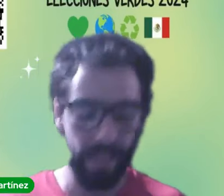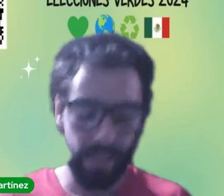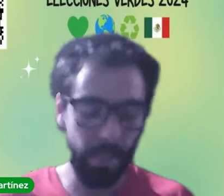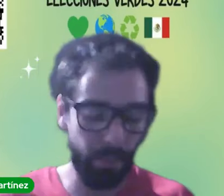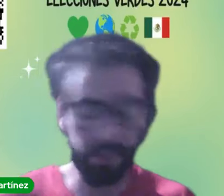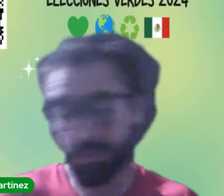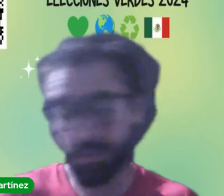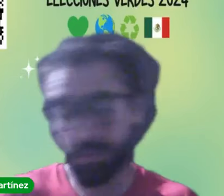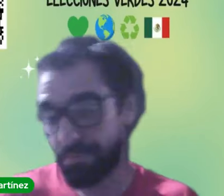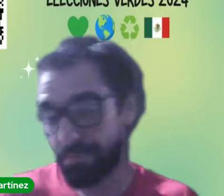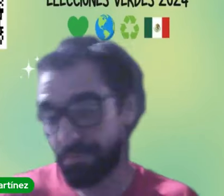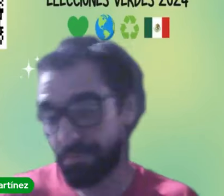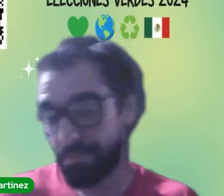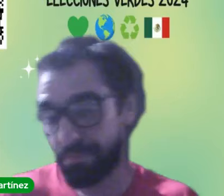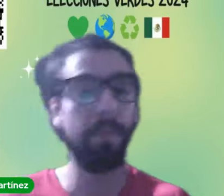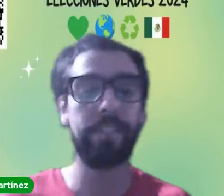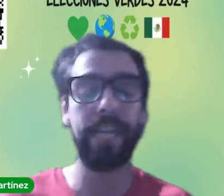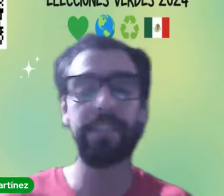y pues